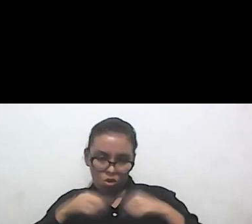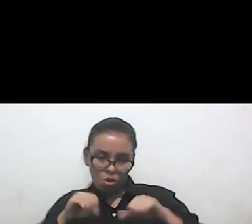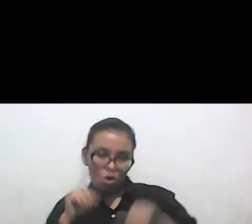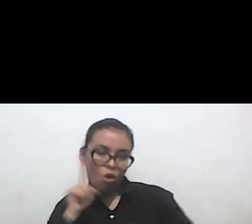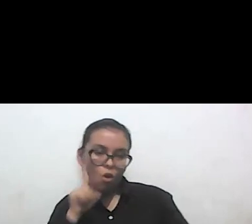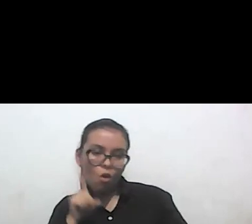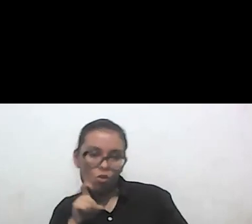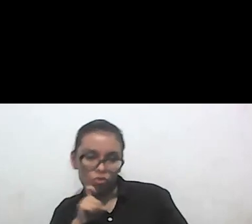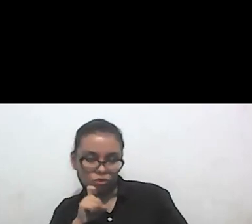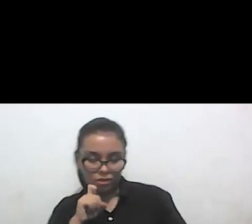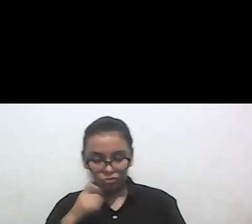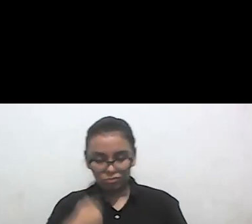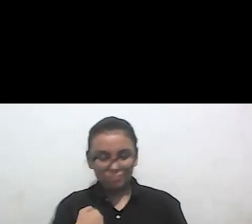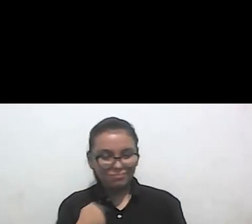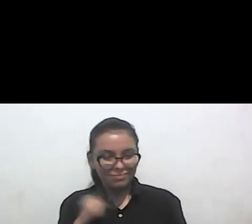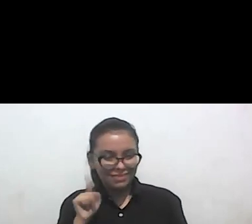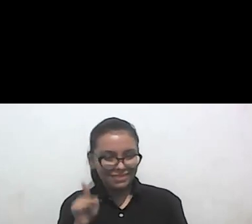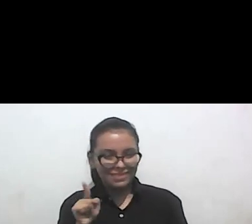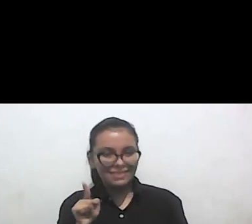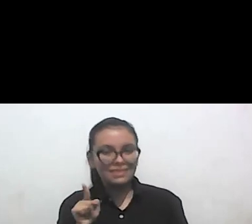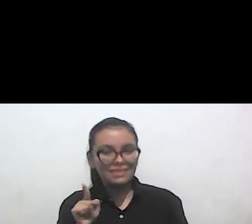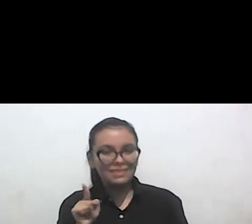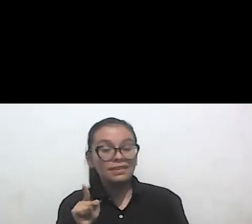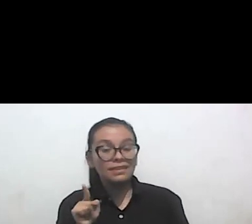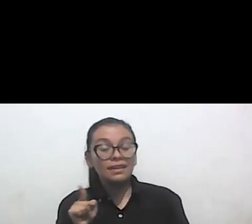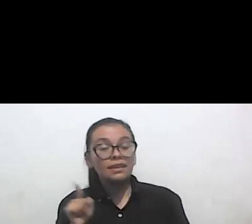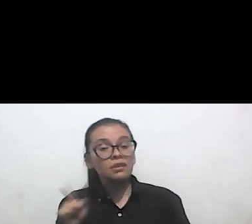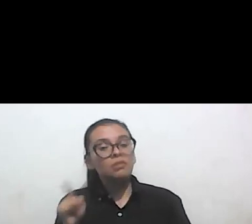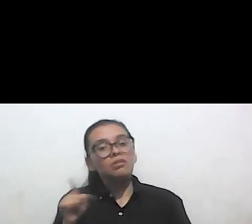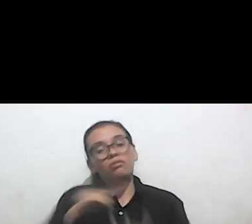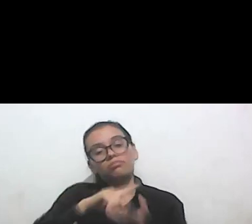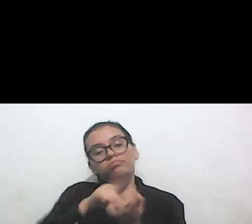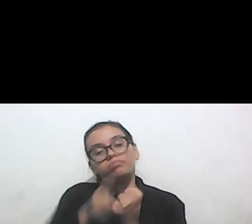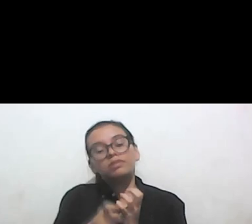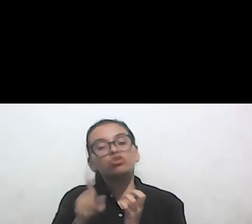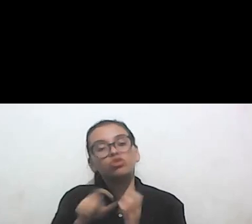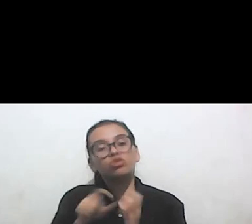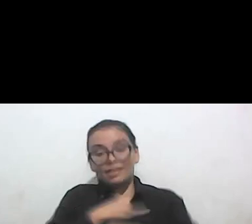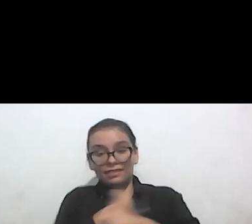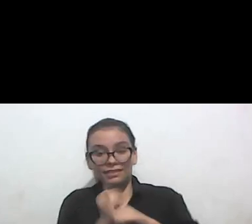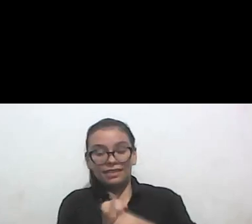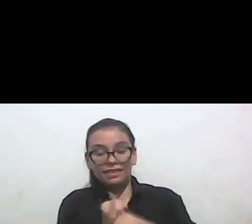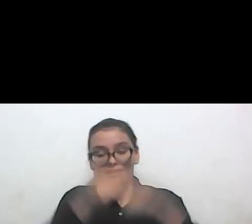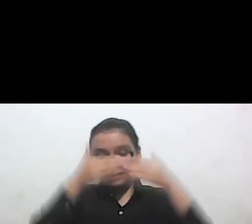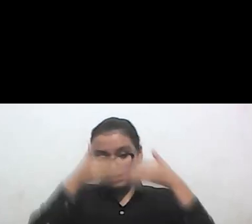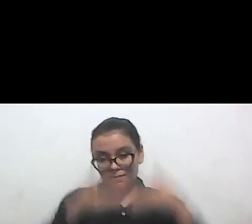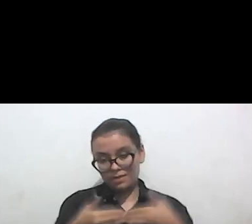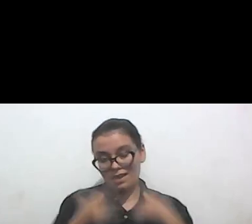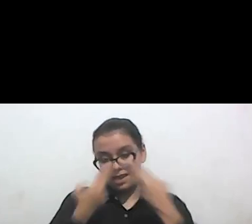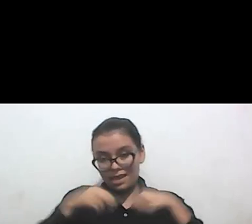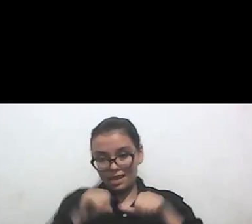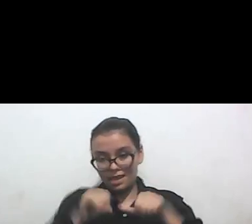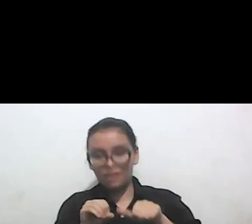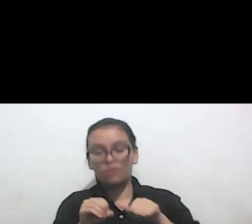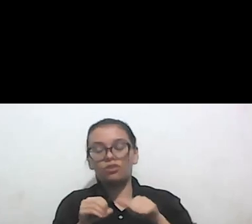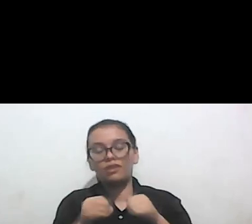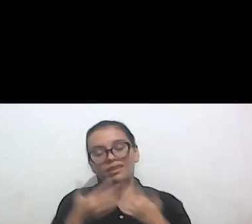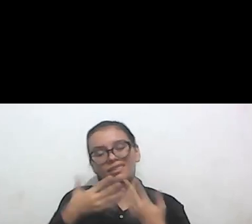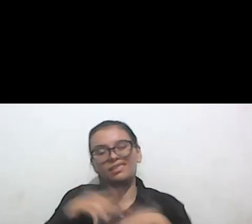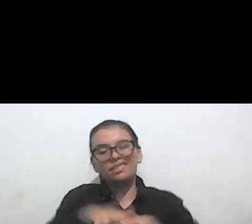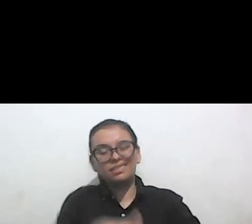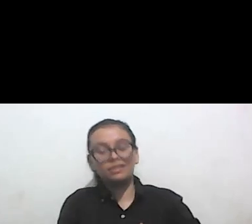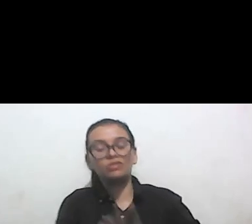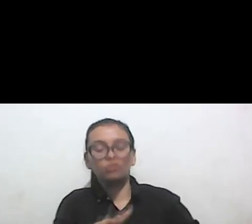Andrea es una de las profesoras de la asignatura lectiva Discapacidad, Género e Interseccionalidad de la Maestría en Discapacidad, Salud y